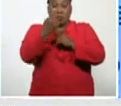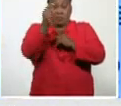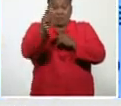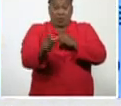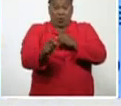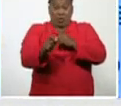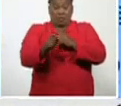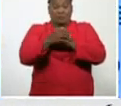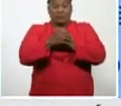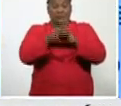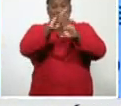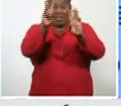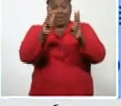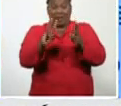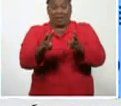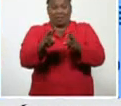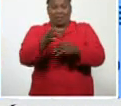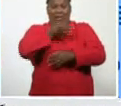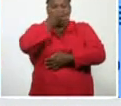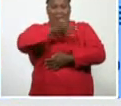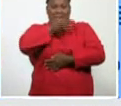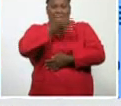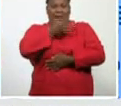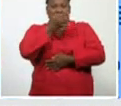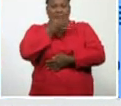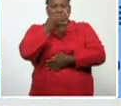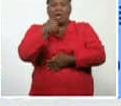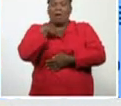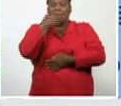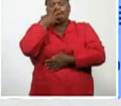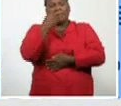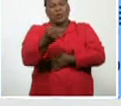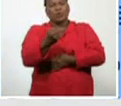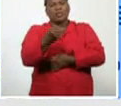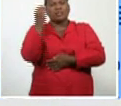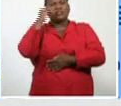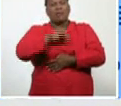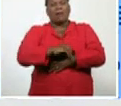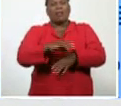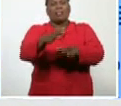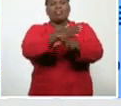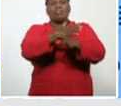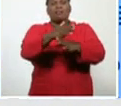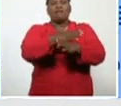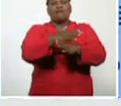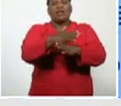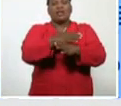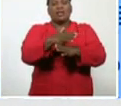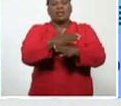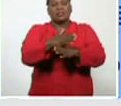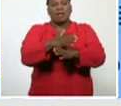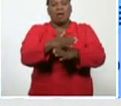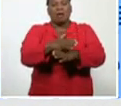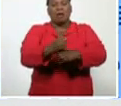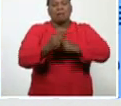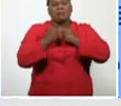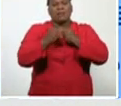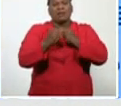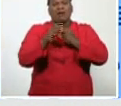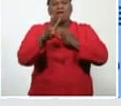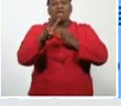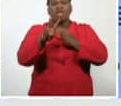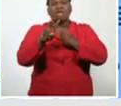redes sociales, comenta, me gustaría conocer, si hay diferencias, en la resistencia, al virus, atendiendo, a los grupos